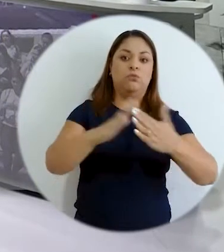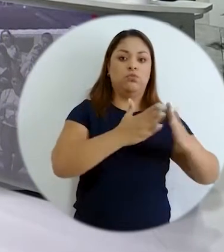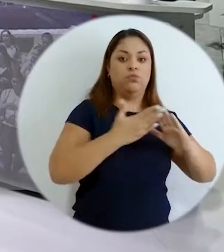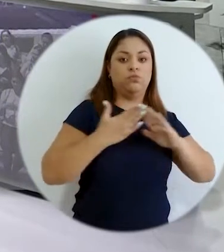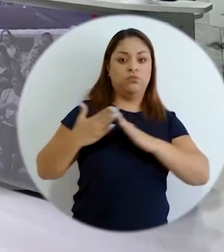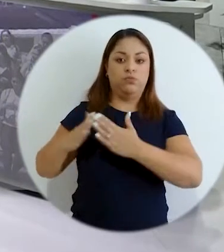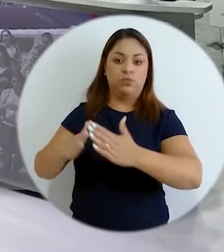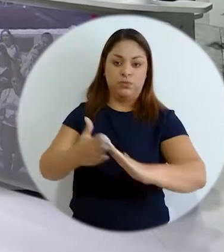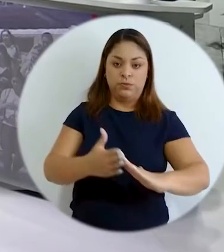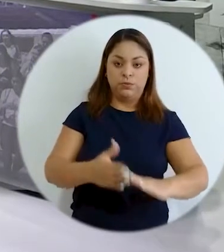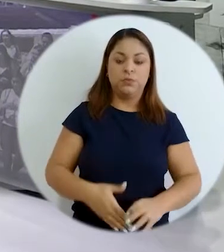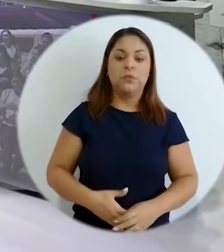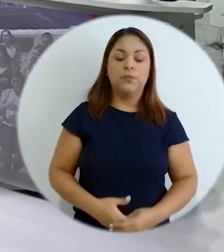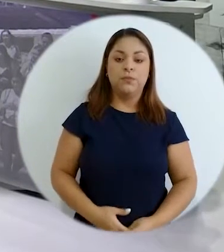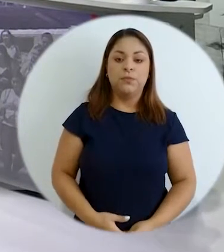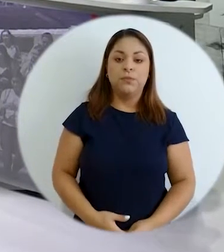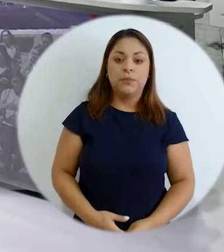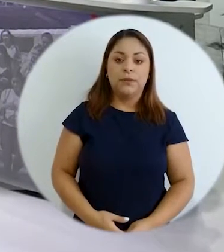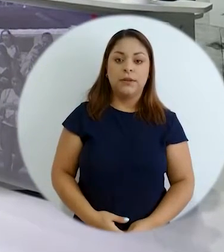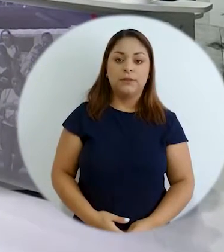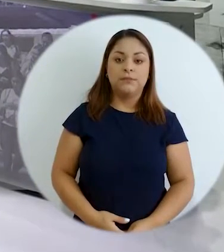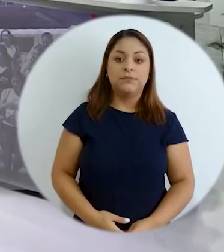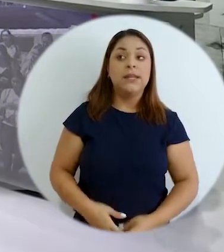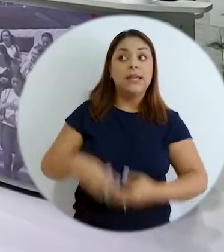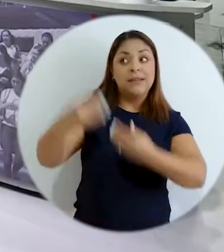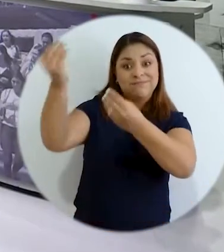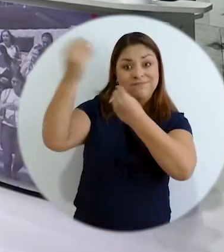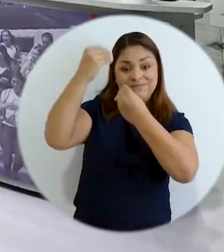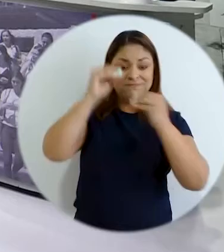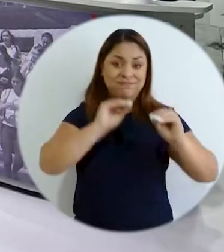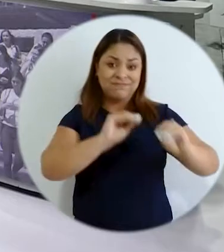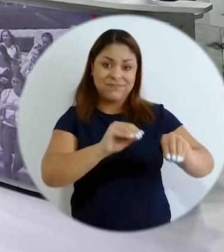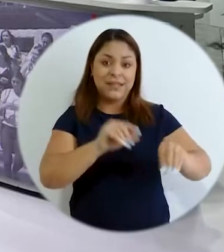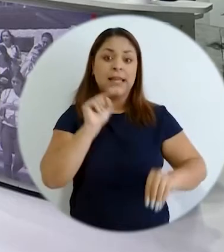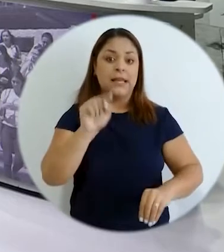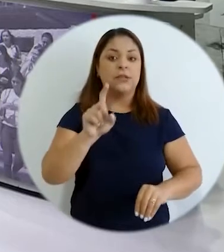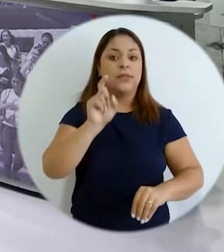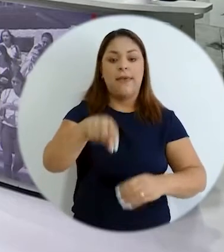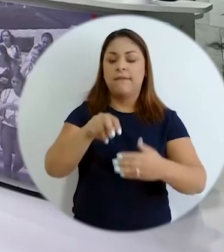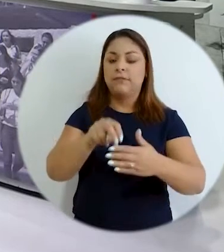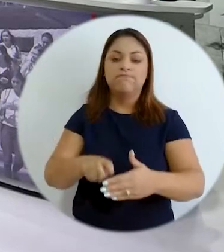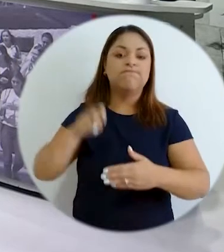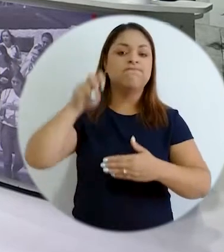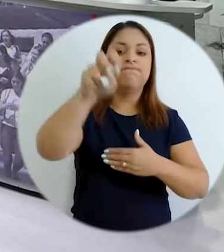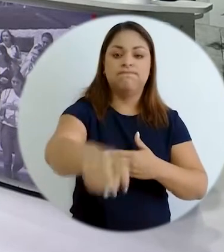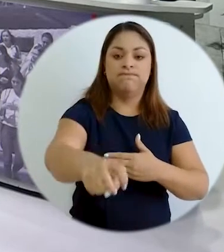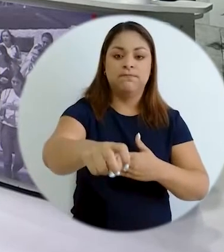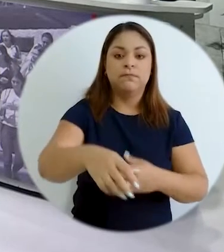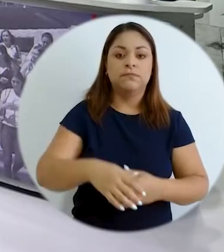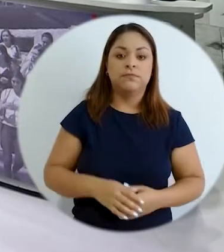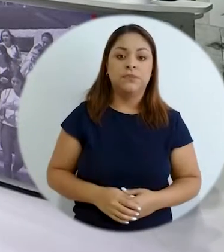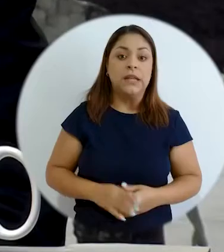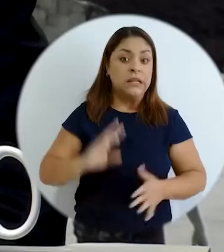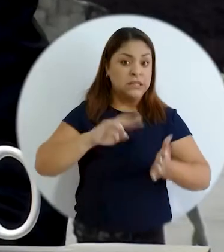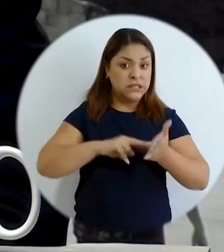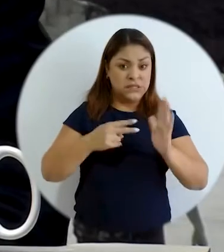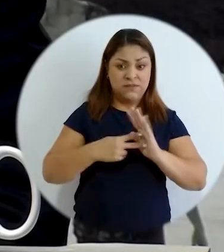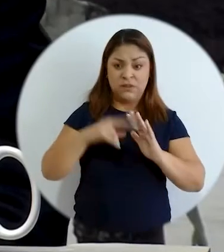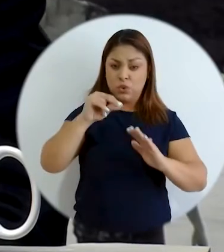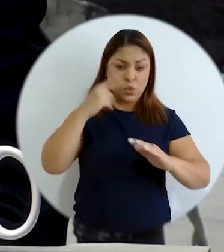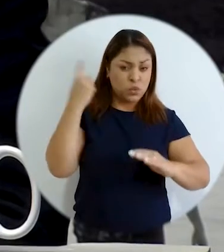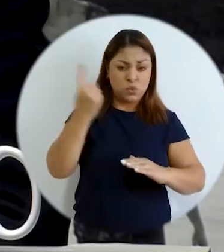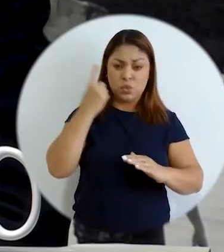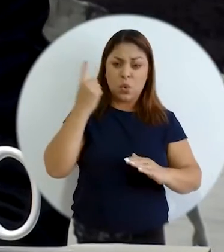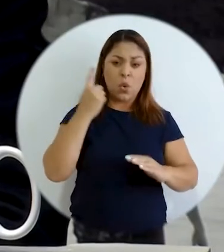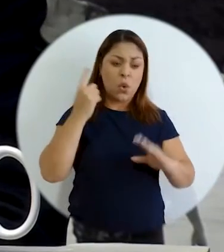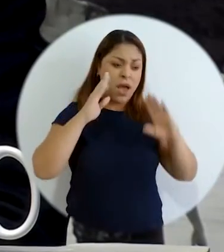tienen estas comunidades y en materia de formación hay que andar dos o tres pasos adelante ¿qué significa eso? que